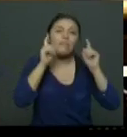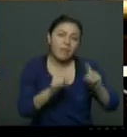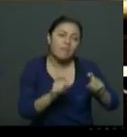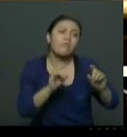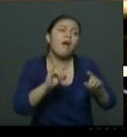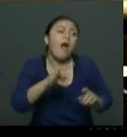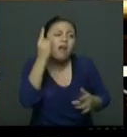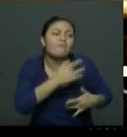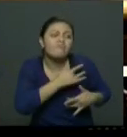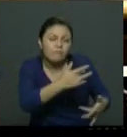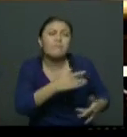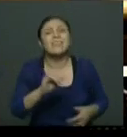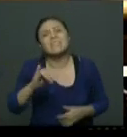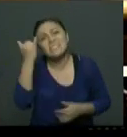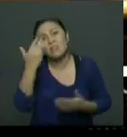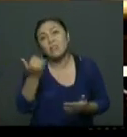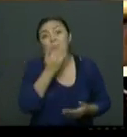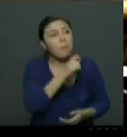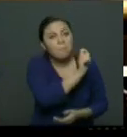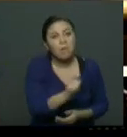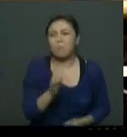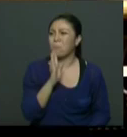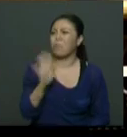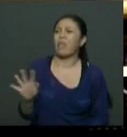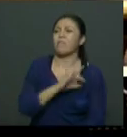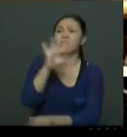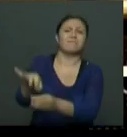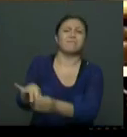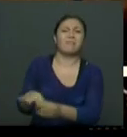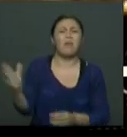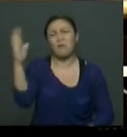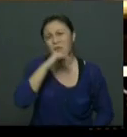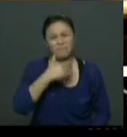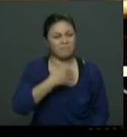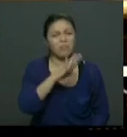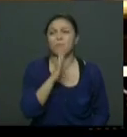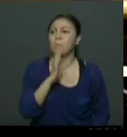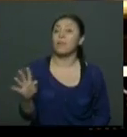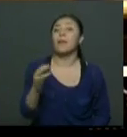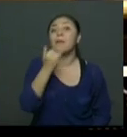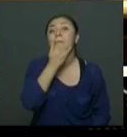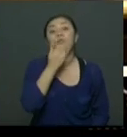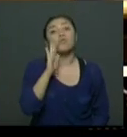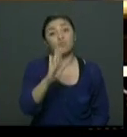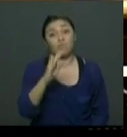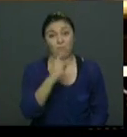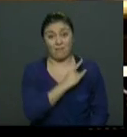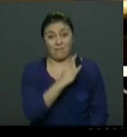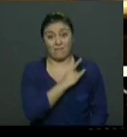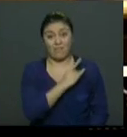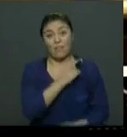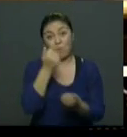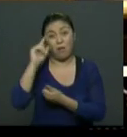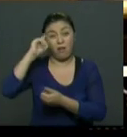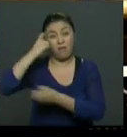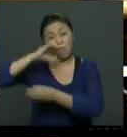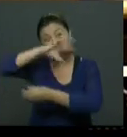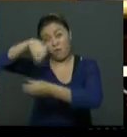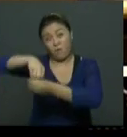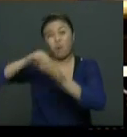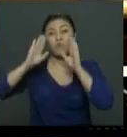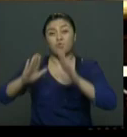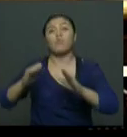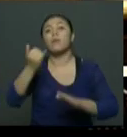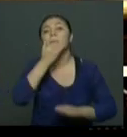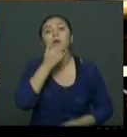una sociedad que muchas veces no lo hace. Se les pongo un ejemplo, en las universidades públicas muchas veces dirimen los conflictos de puntaje